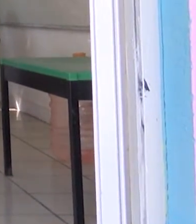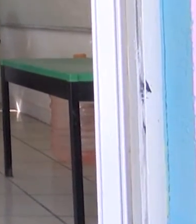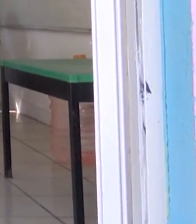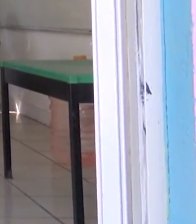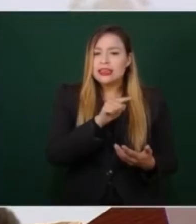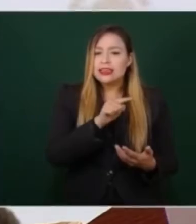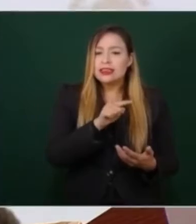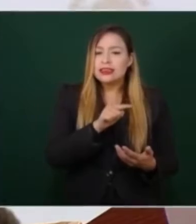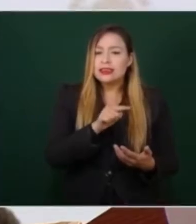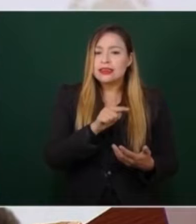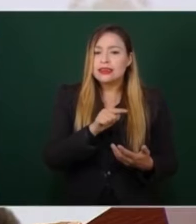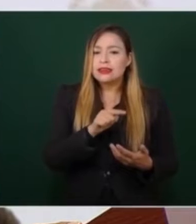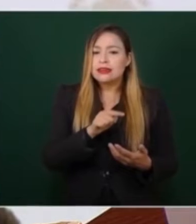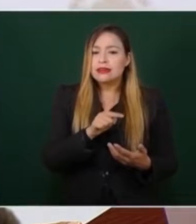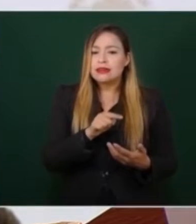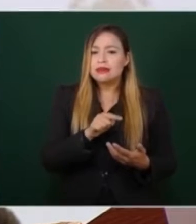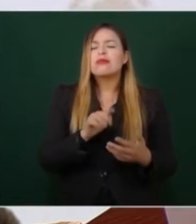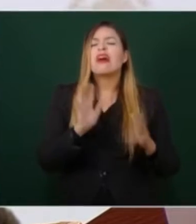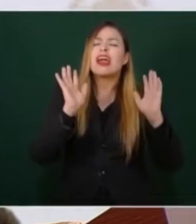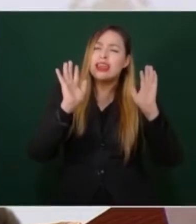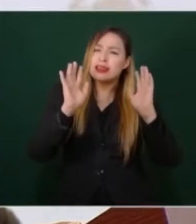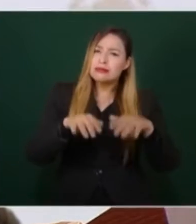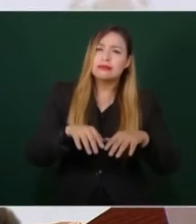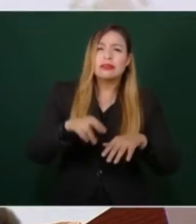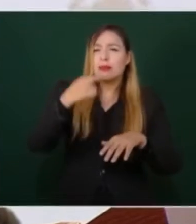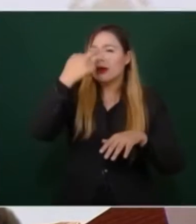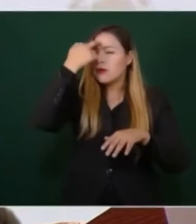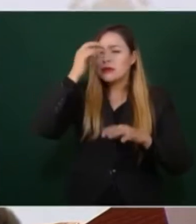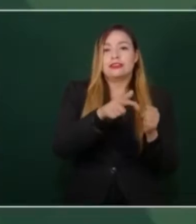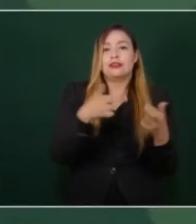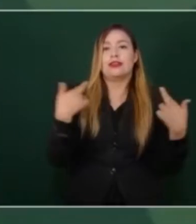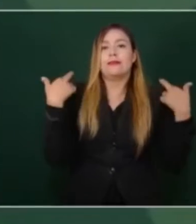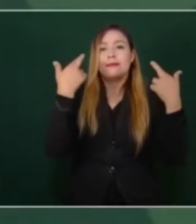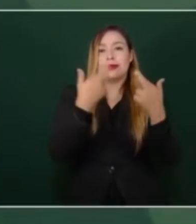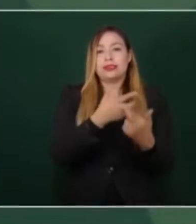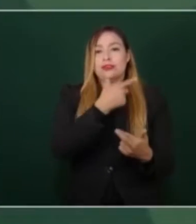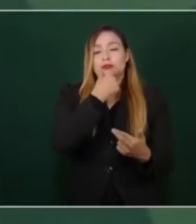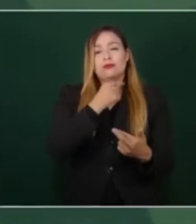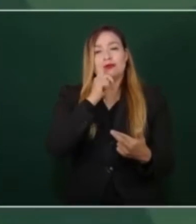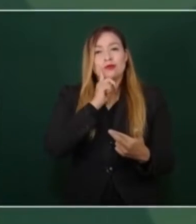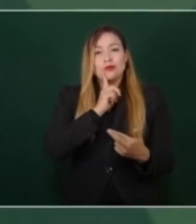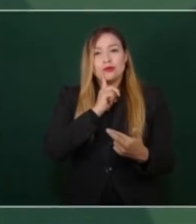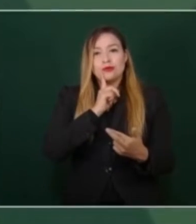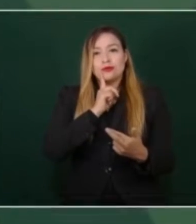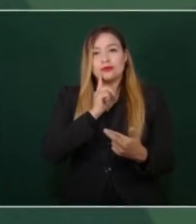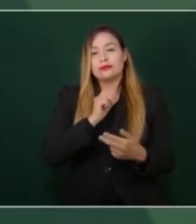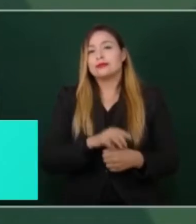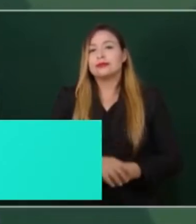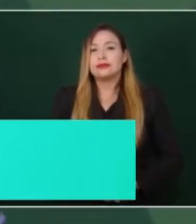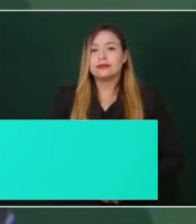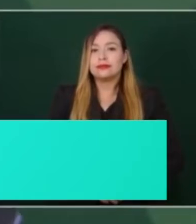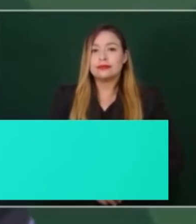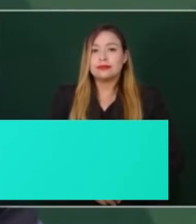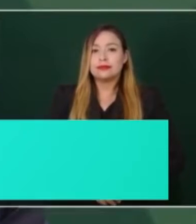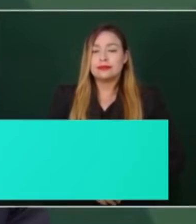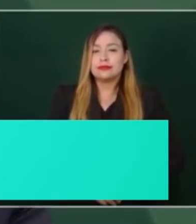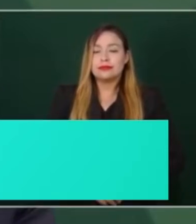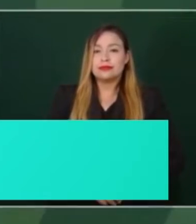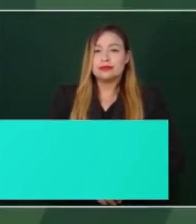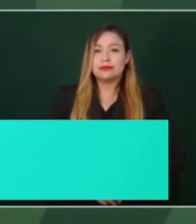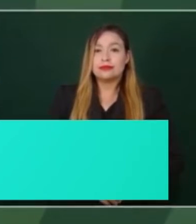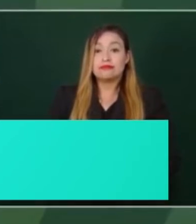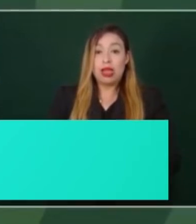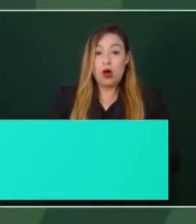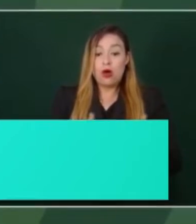eso se procurará que el aumento no sea en prestaciones, sino en salarios. Y ahora el domingo